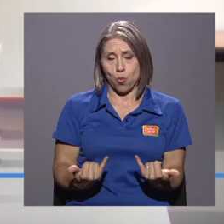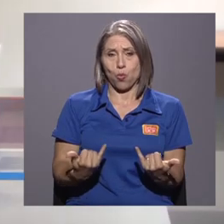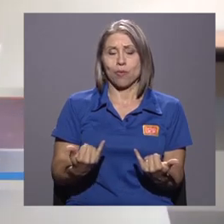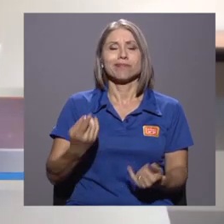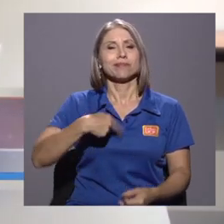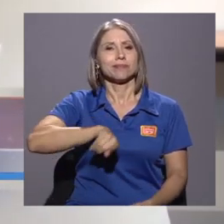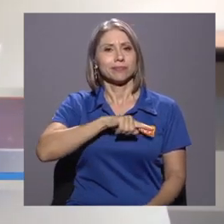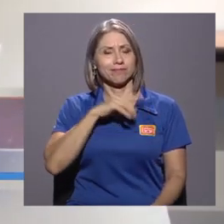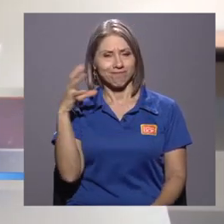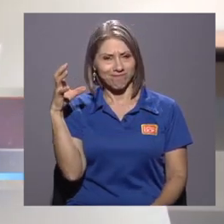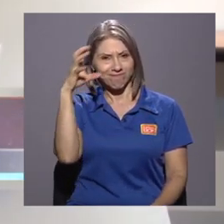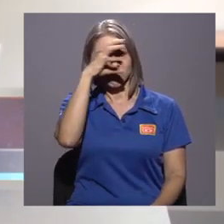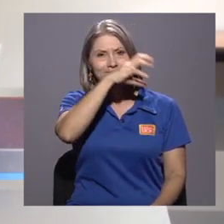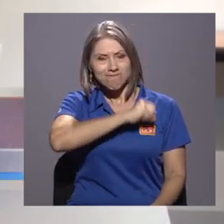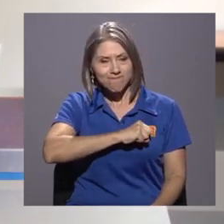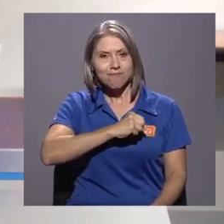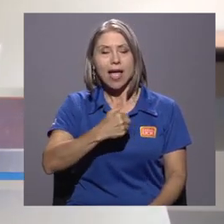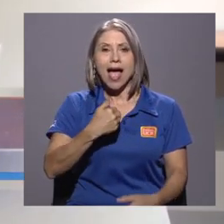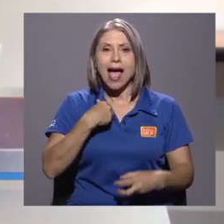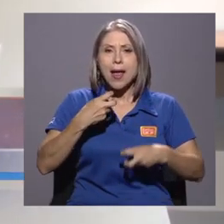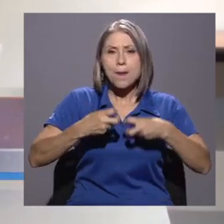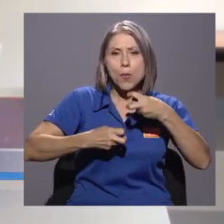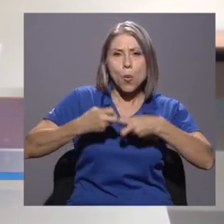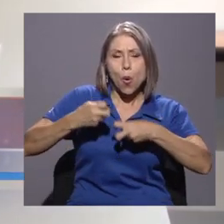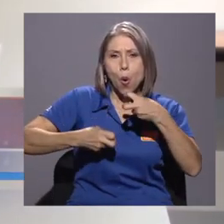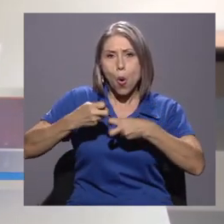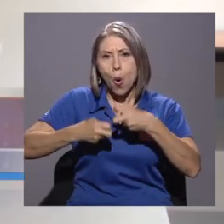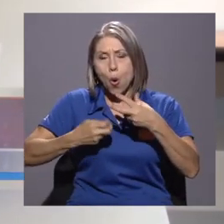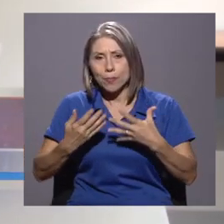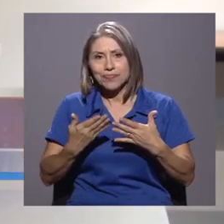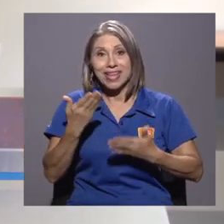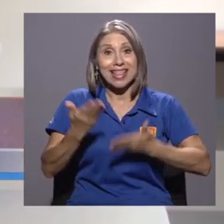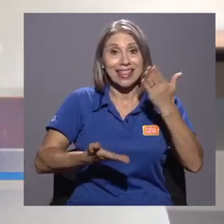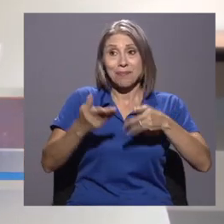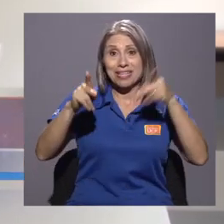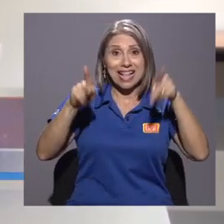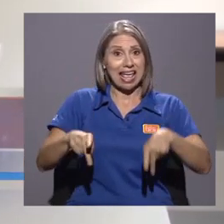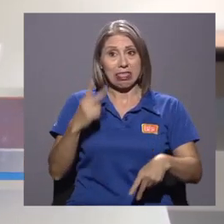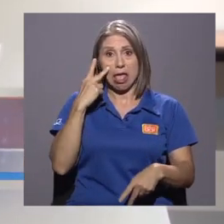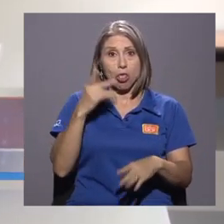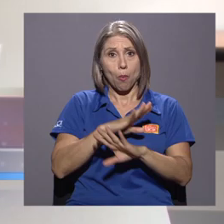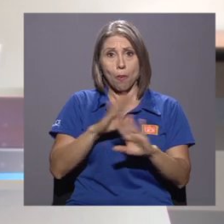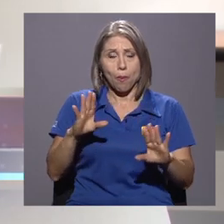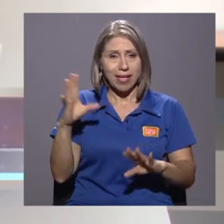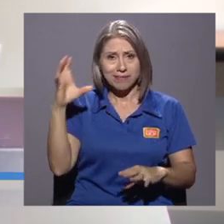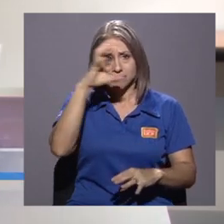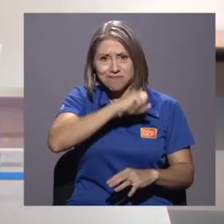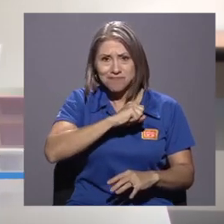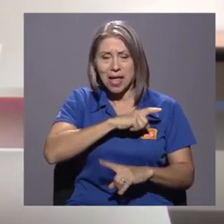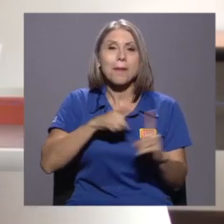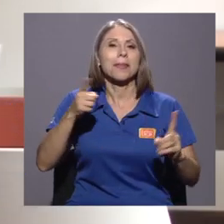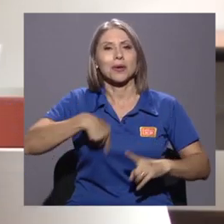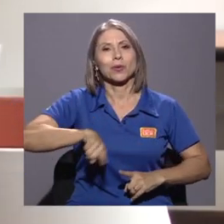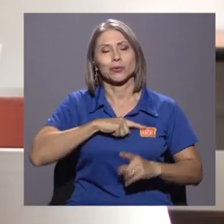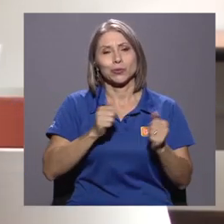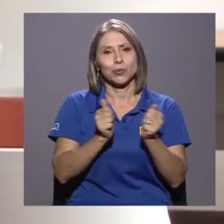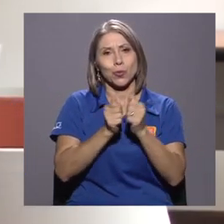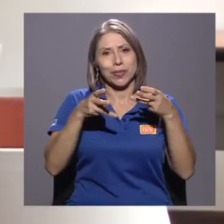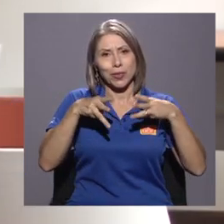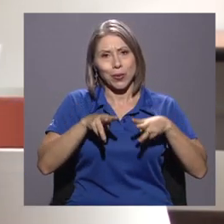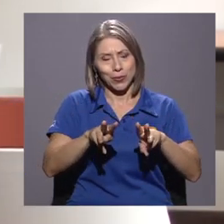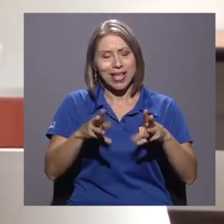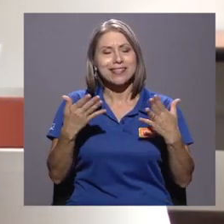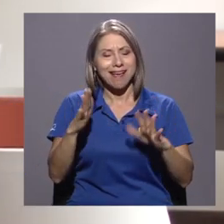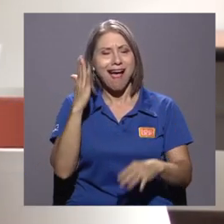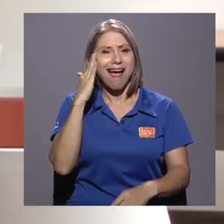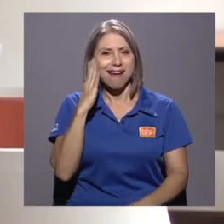dado cuenta que hay problemas que tal vez la gente no ve, pero que nosotros con nuestras metodologías hemos